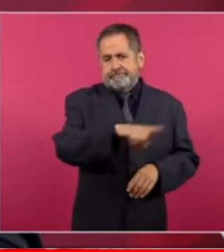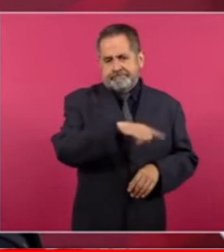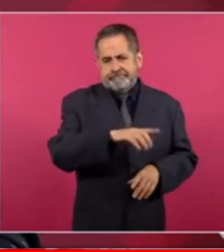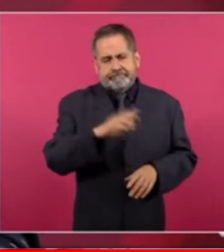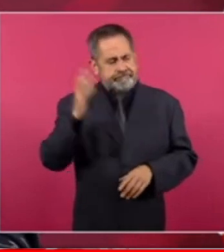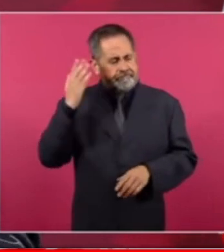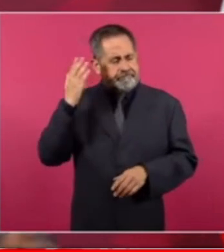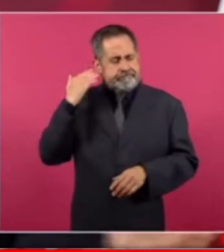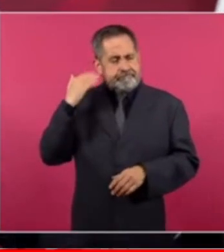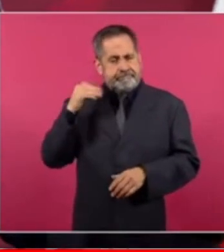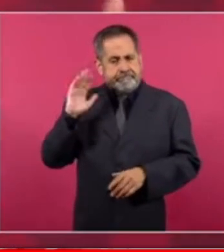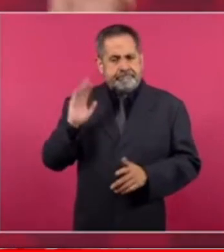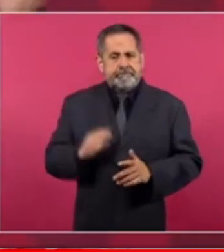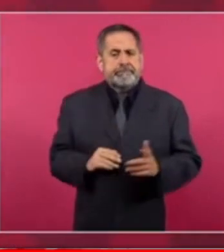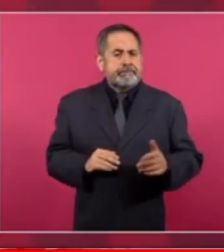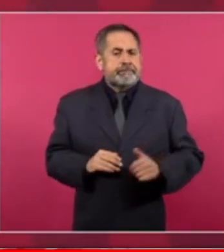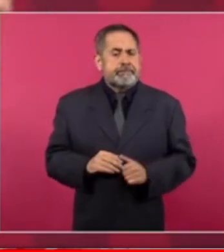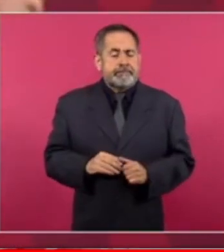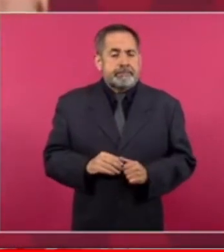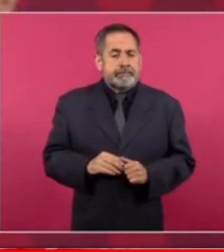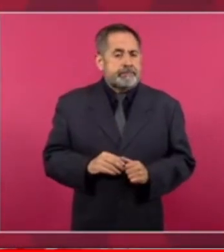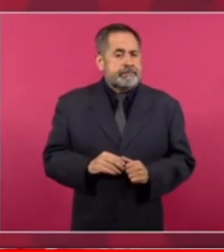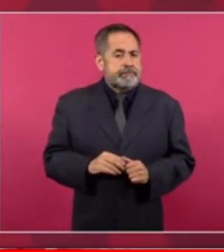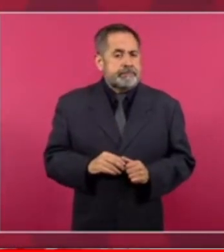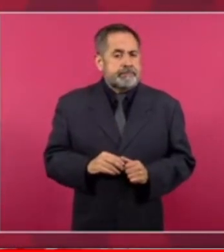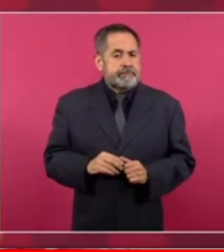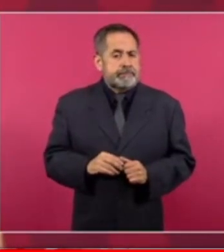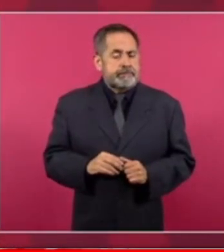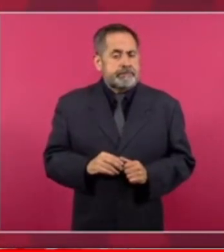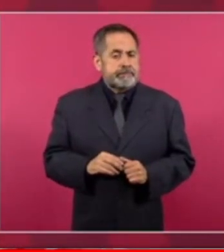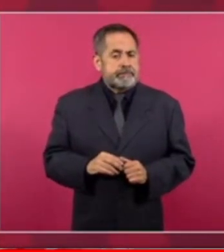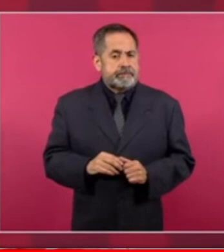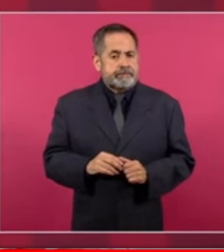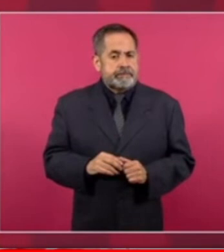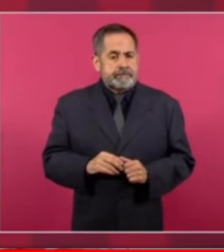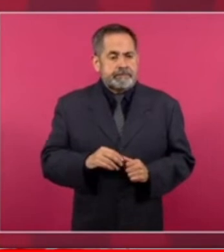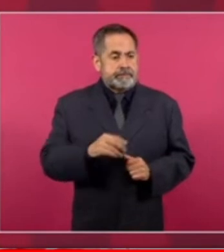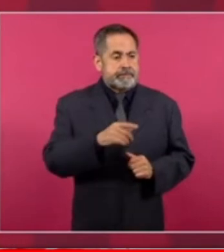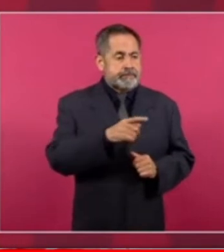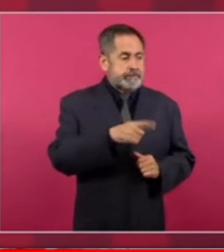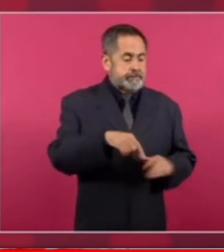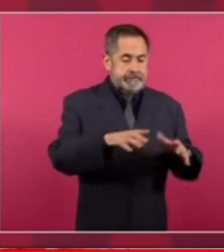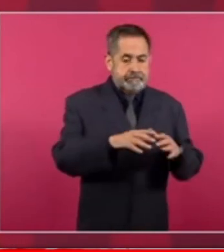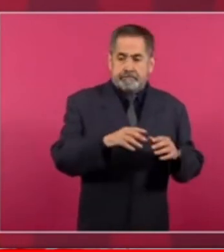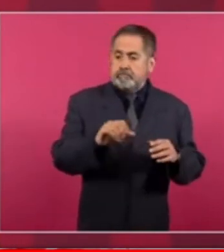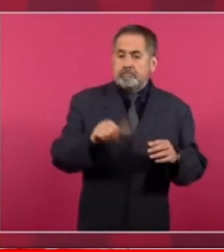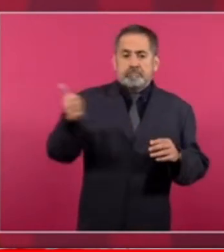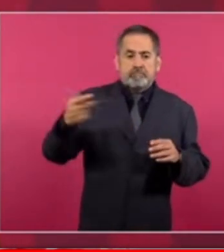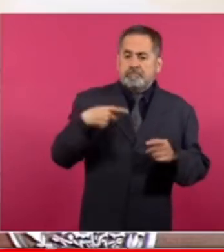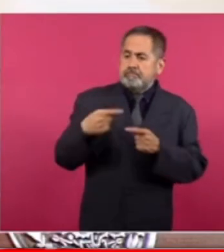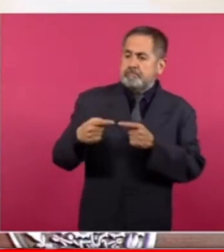y a los disidentes opositores